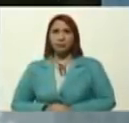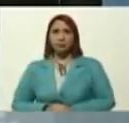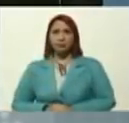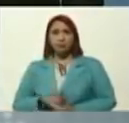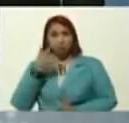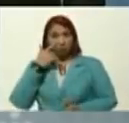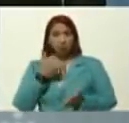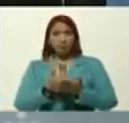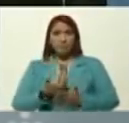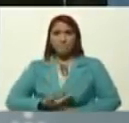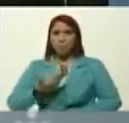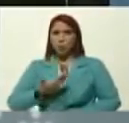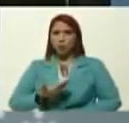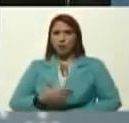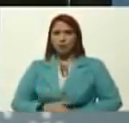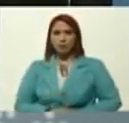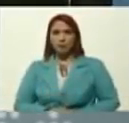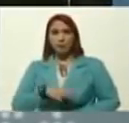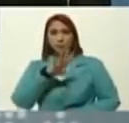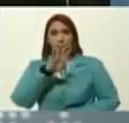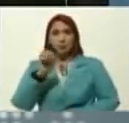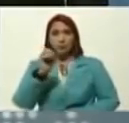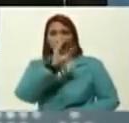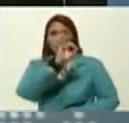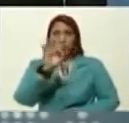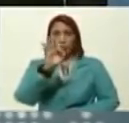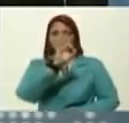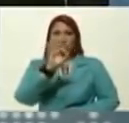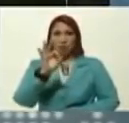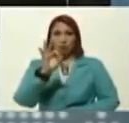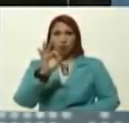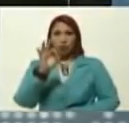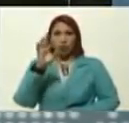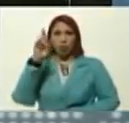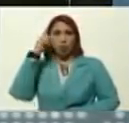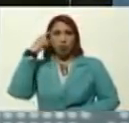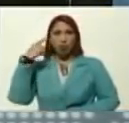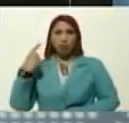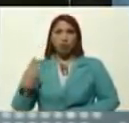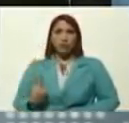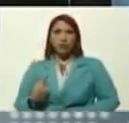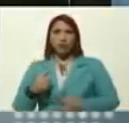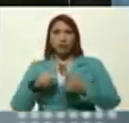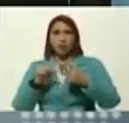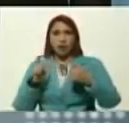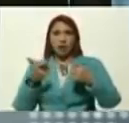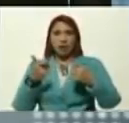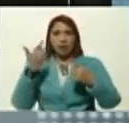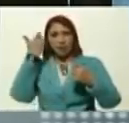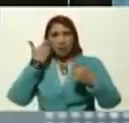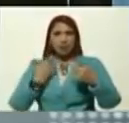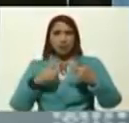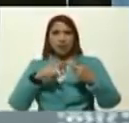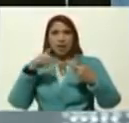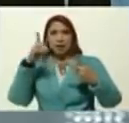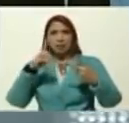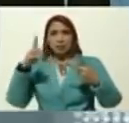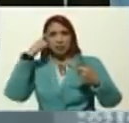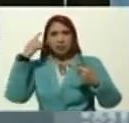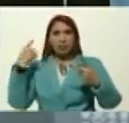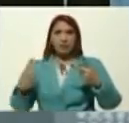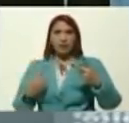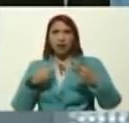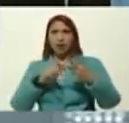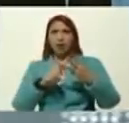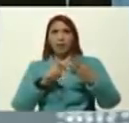importante, el 40%, Robeza, Génesis, Diva, Vanessa,